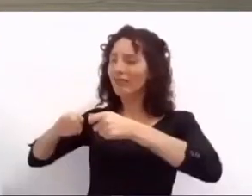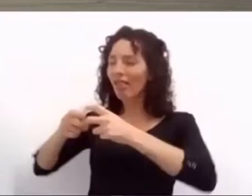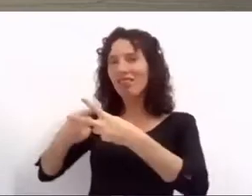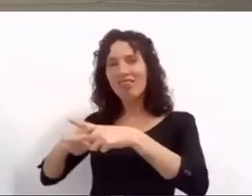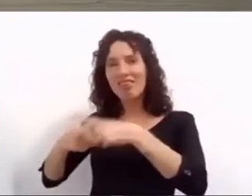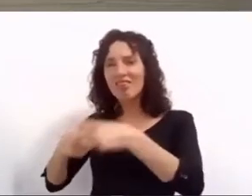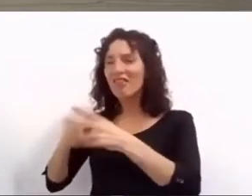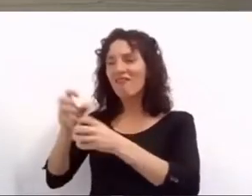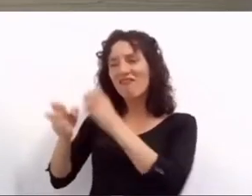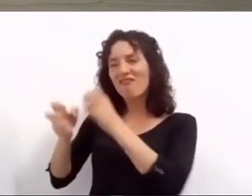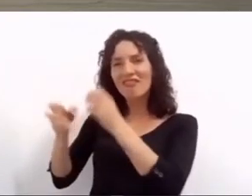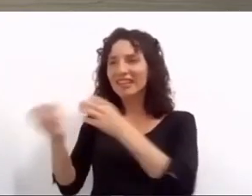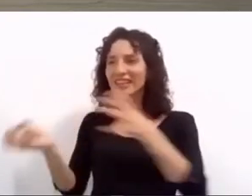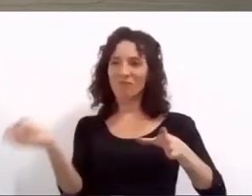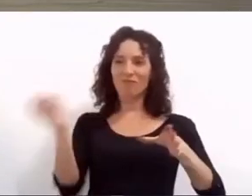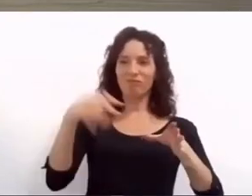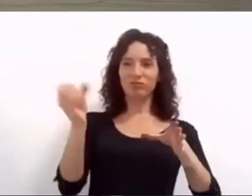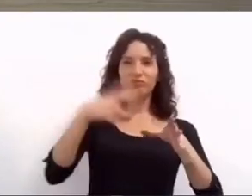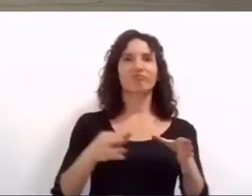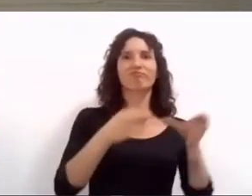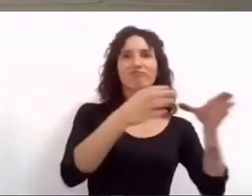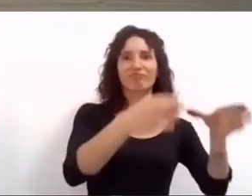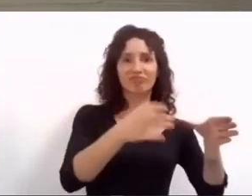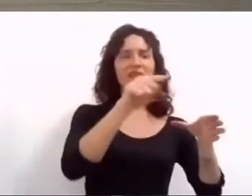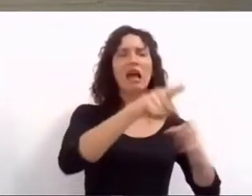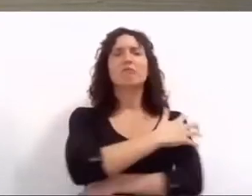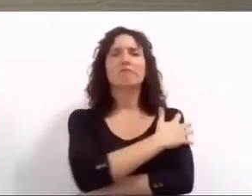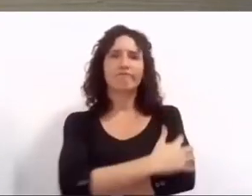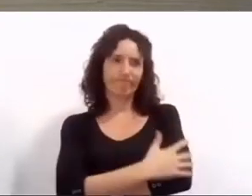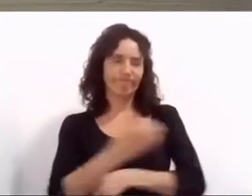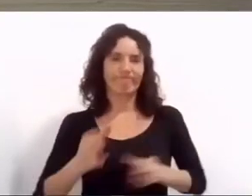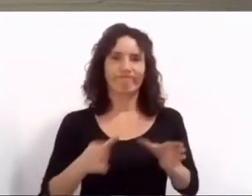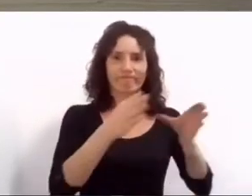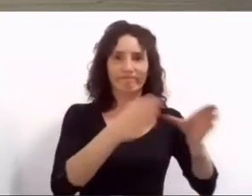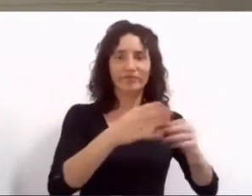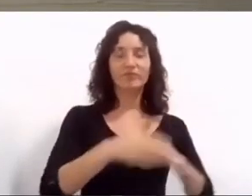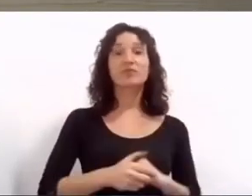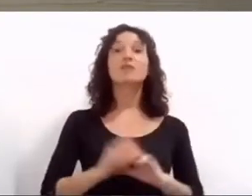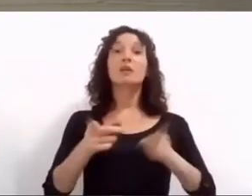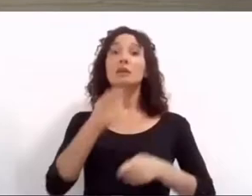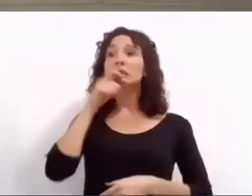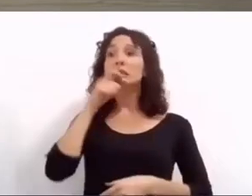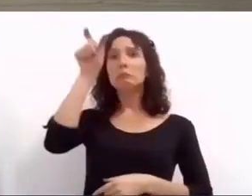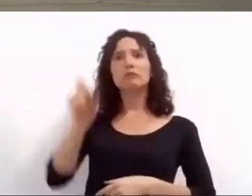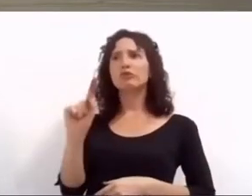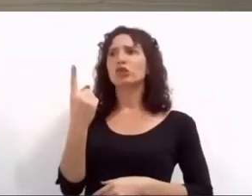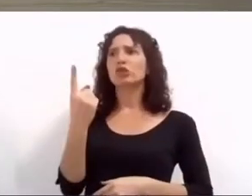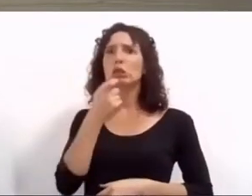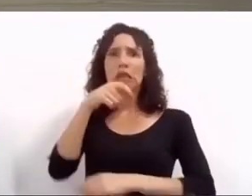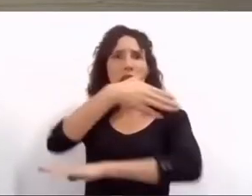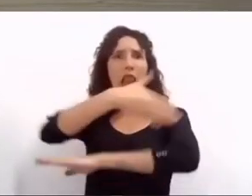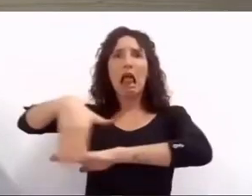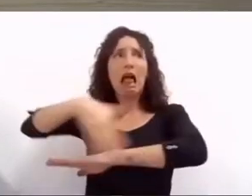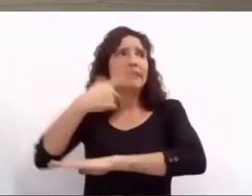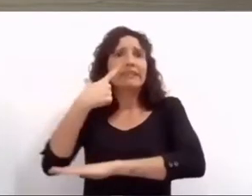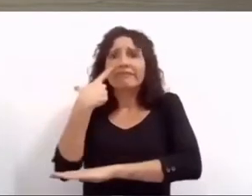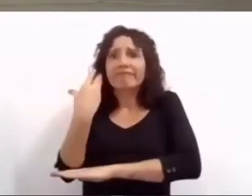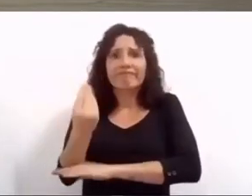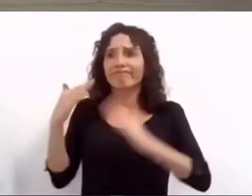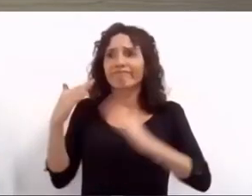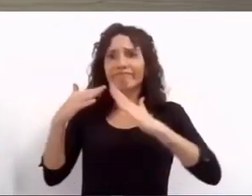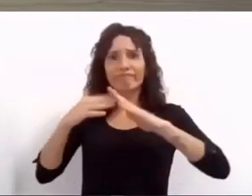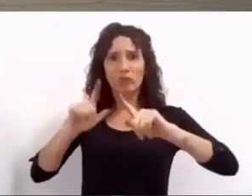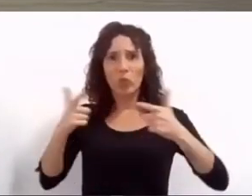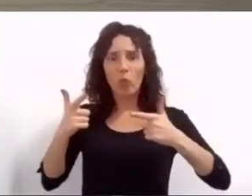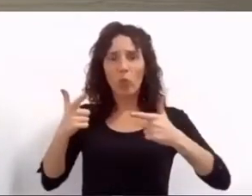cuidamos a las personas que no tenían un lugar donde aislarse para las personas en situación de calle brindamos asistencia